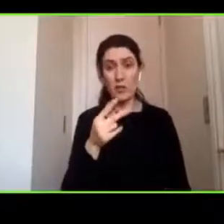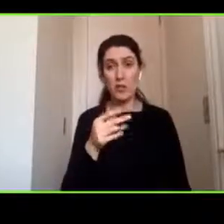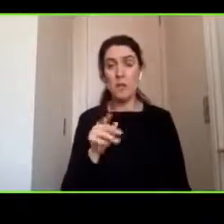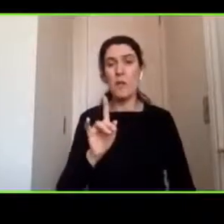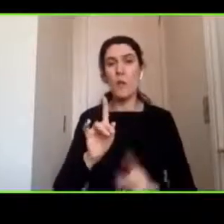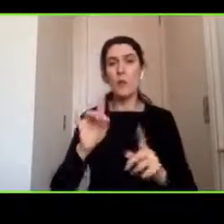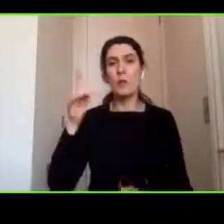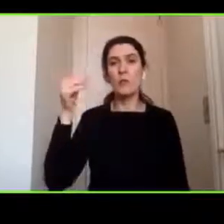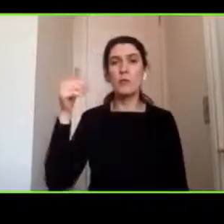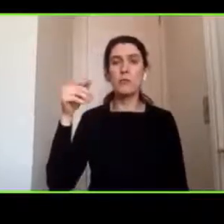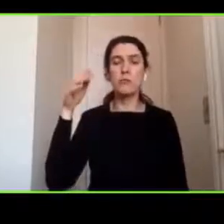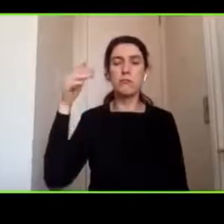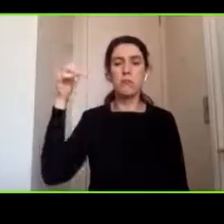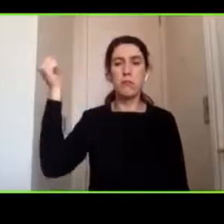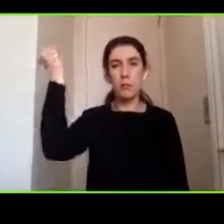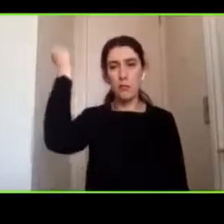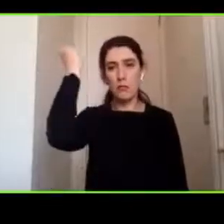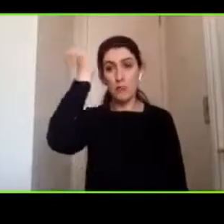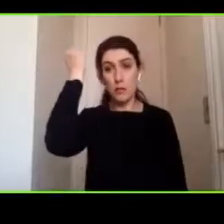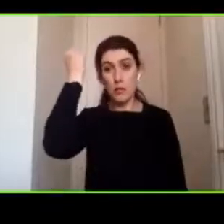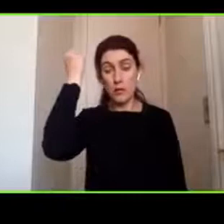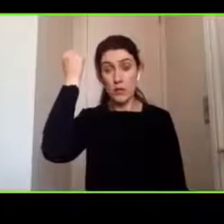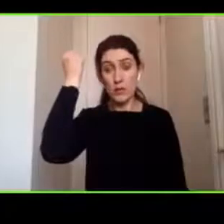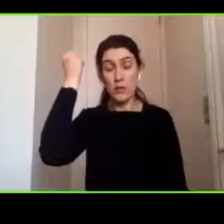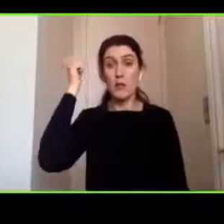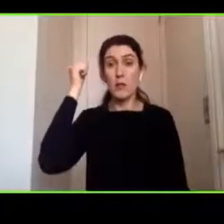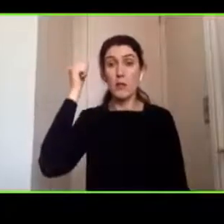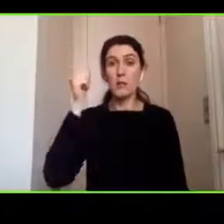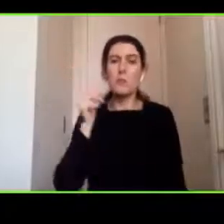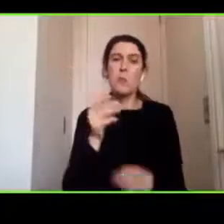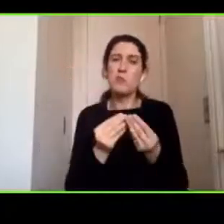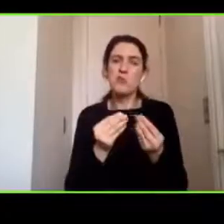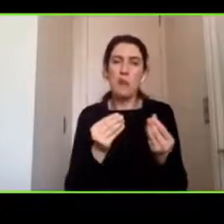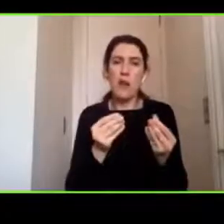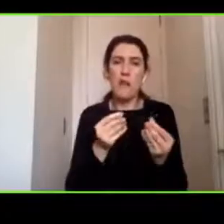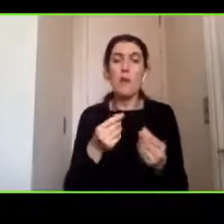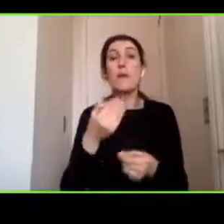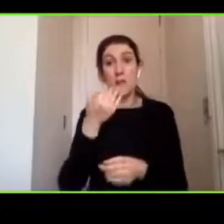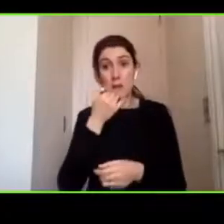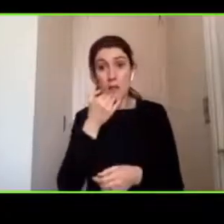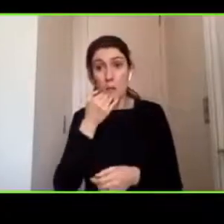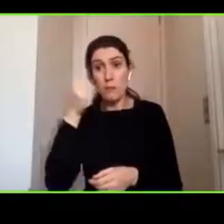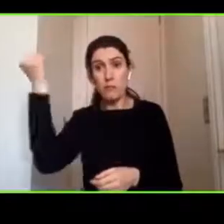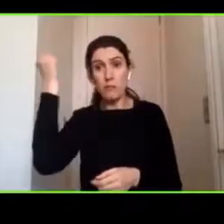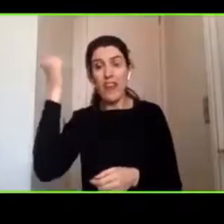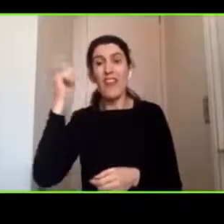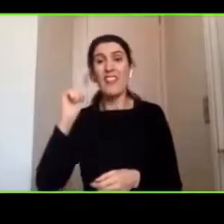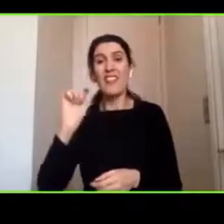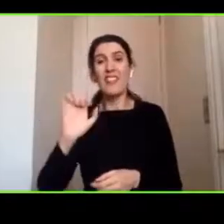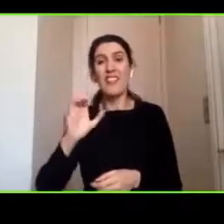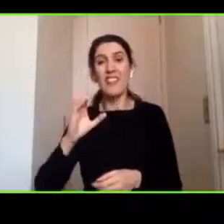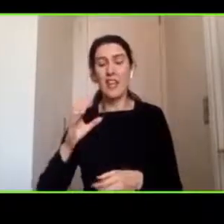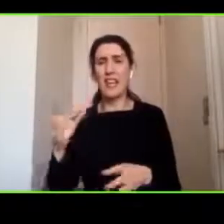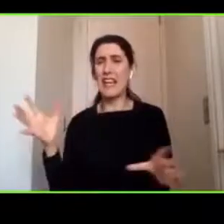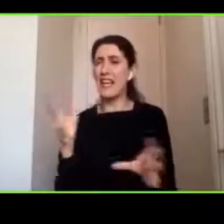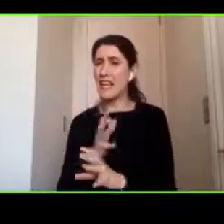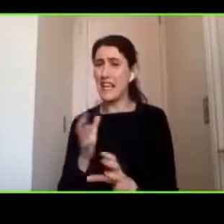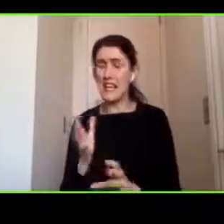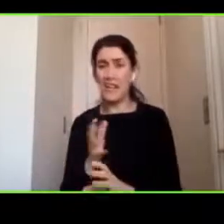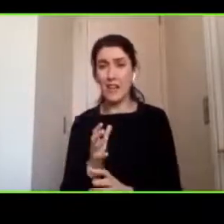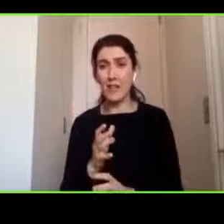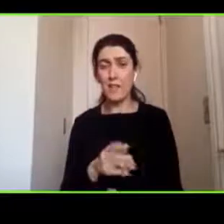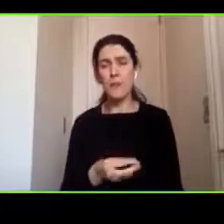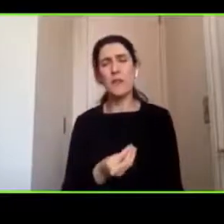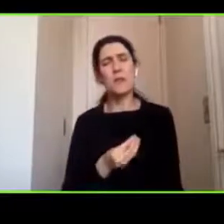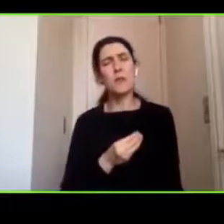sistema nervioso hasta grave producto de lo mismo y es penoso ver por lo tanto tener